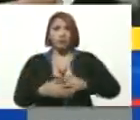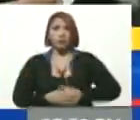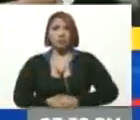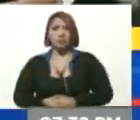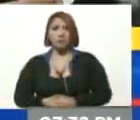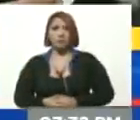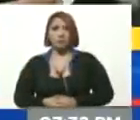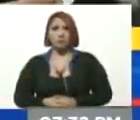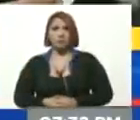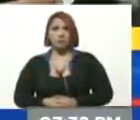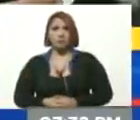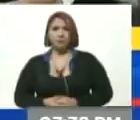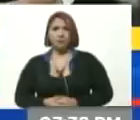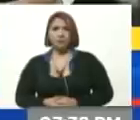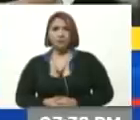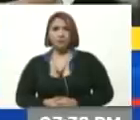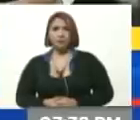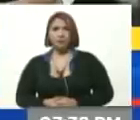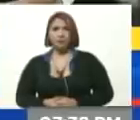así que